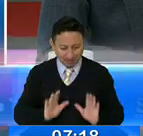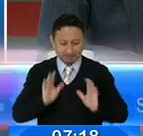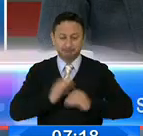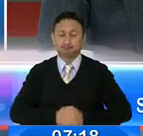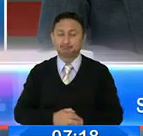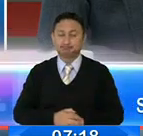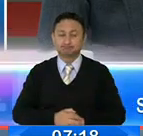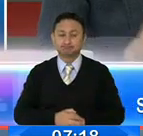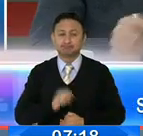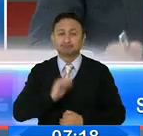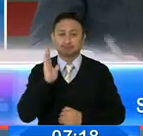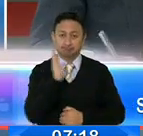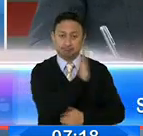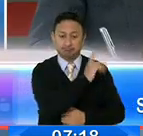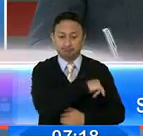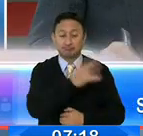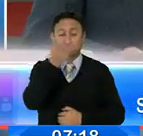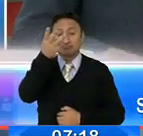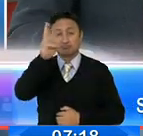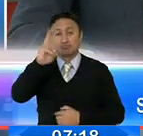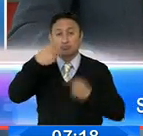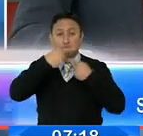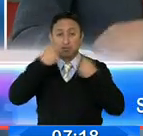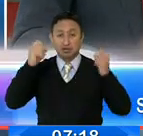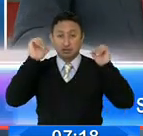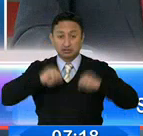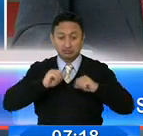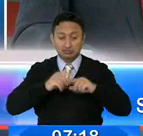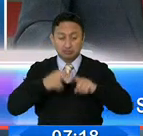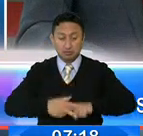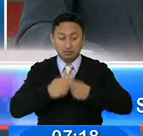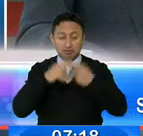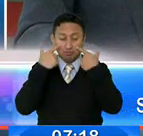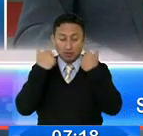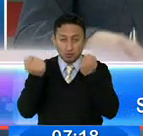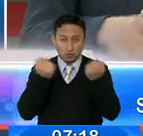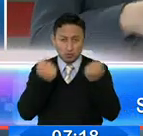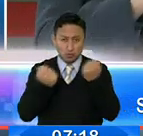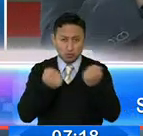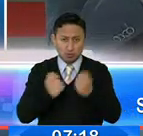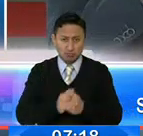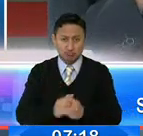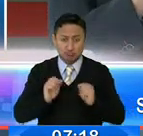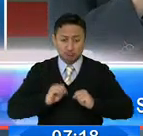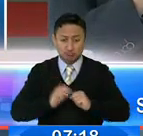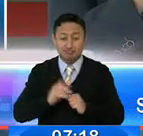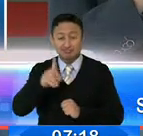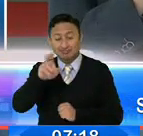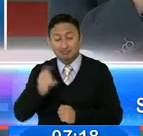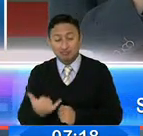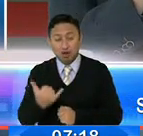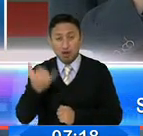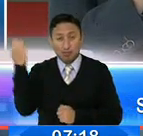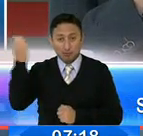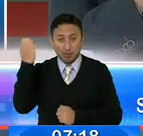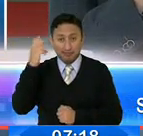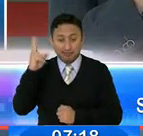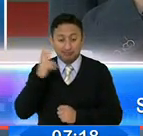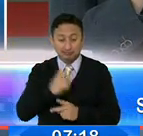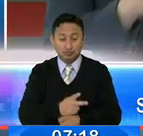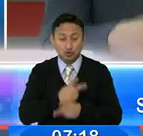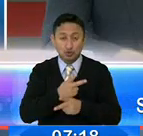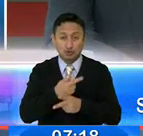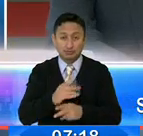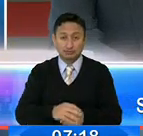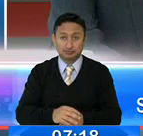nosotros estamos desde el 16 de marzo en los controles habituales y sobre todo por los de la pandemia, estos de bioseguridad que son